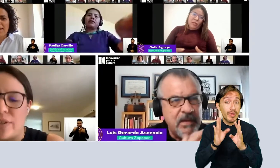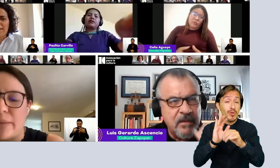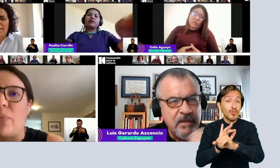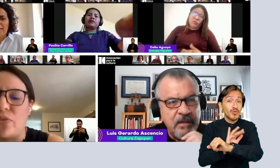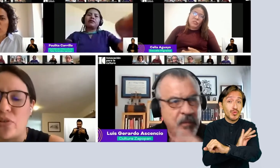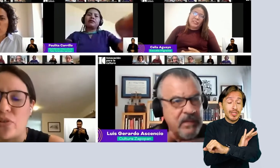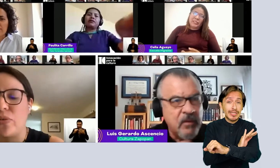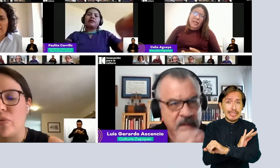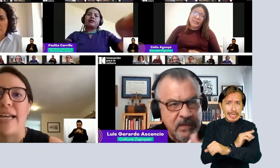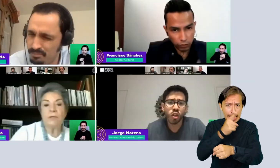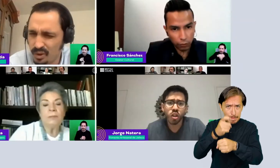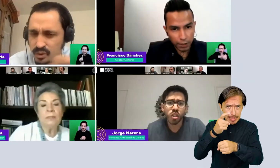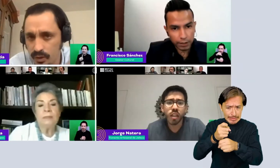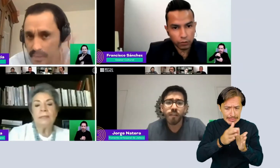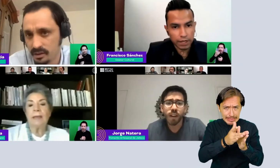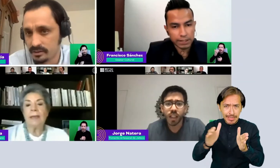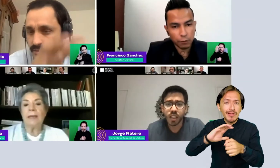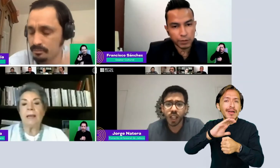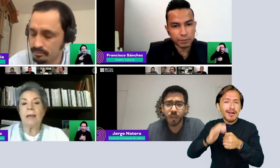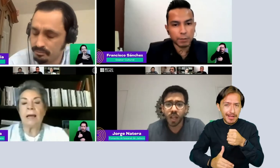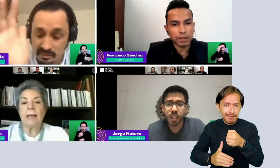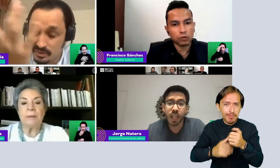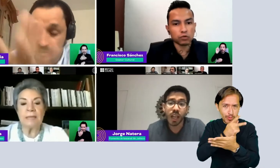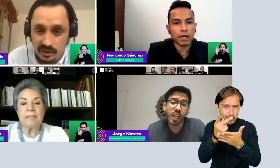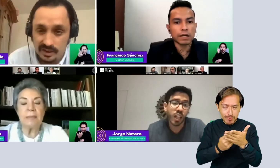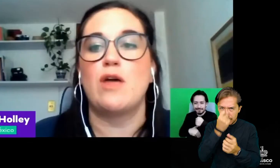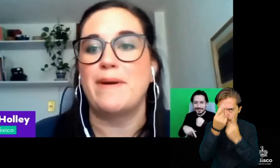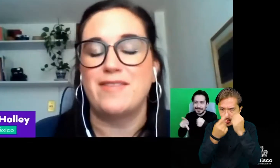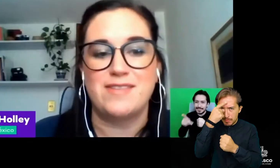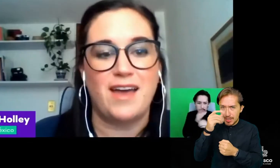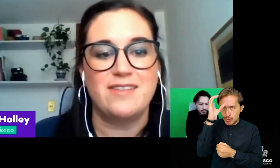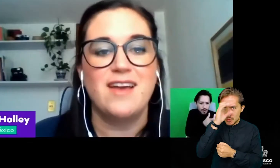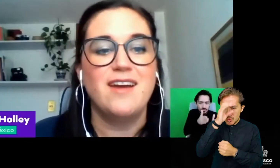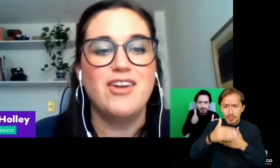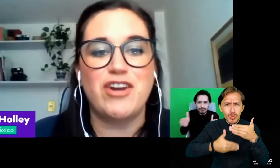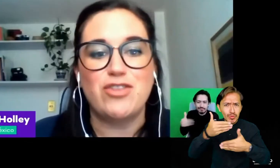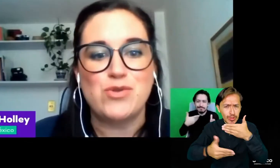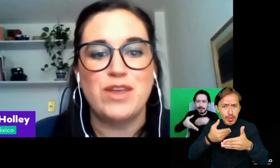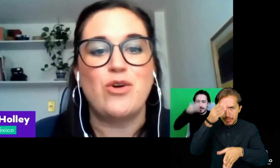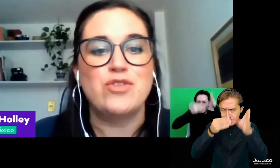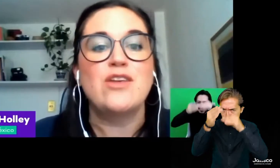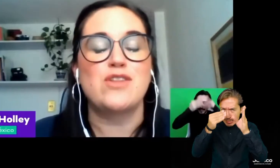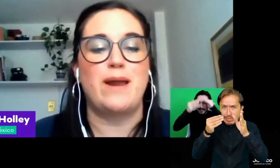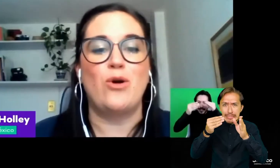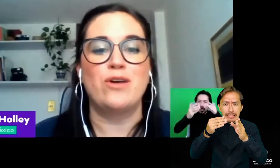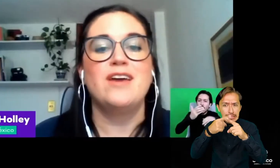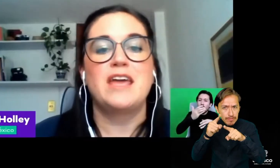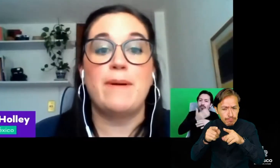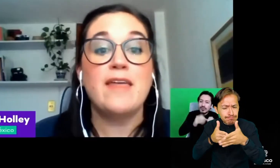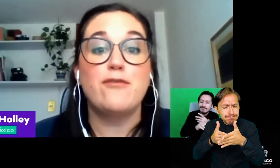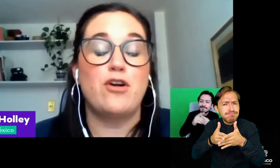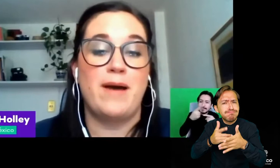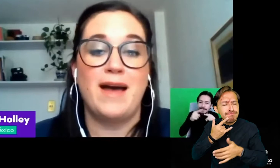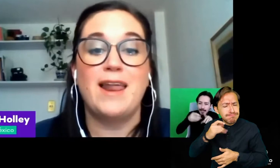emocionante que cierra la primera fase de innovación para la cultura, que ha sido un proceso lleno de aprendizajes, retos y contenidos de valor